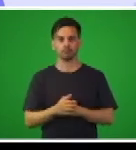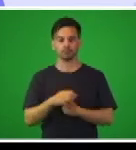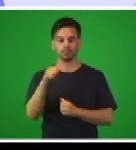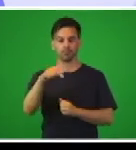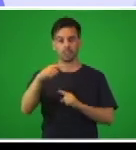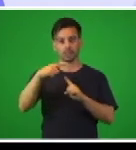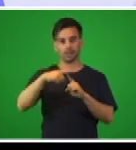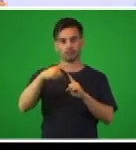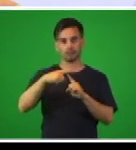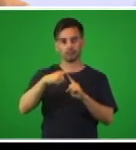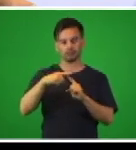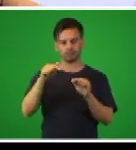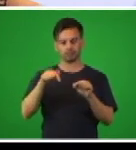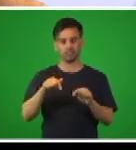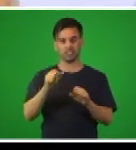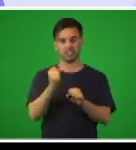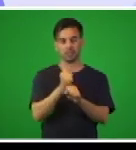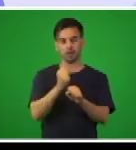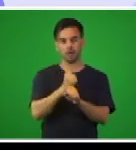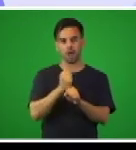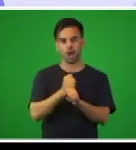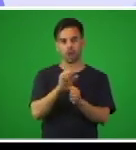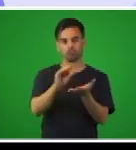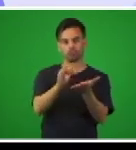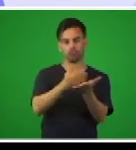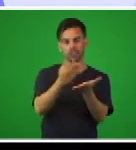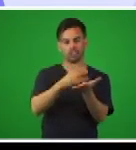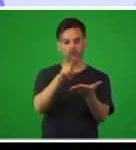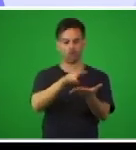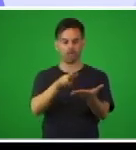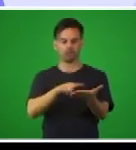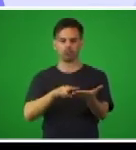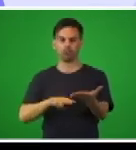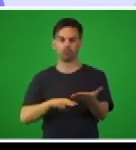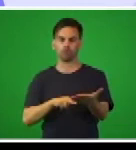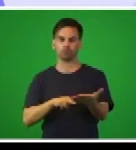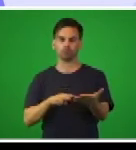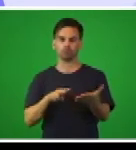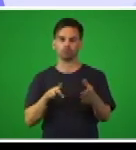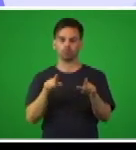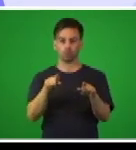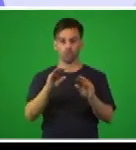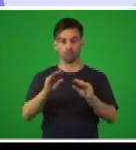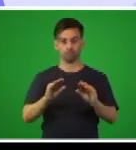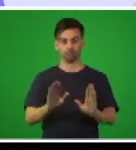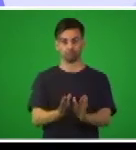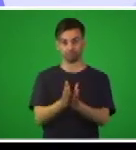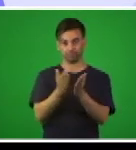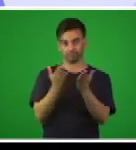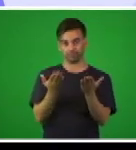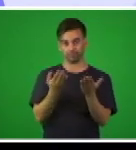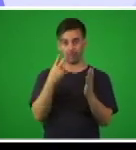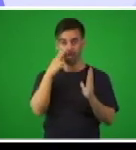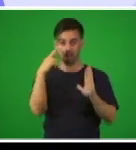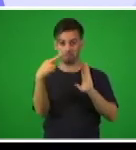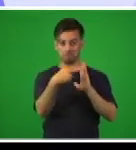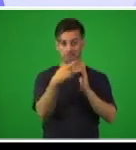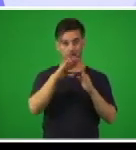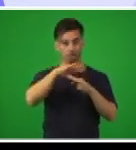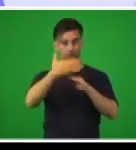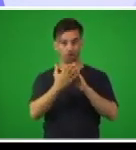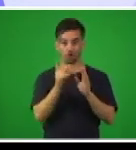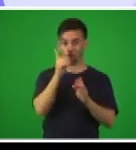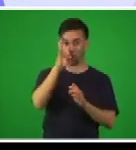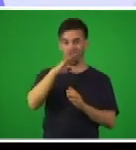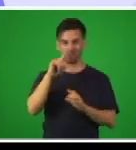trabajar con nuestro libro de lectura. Tomen el libro de lectura, lo tienen ahí. El mío está sin forrar para que ustedes lo reconozcan,